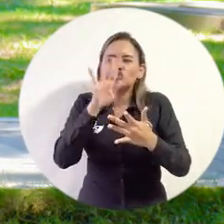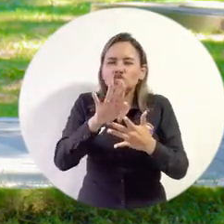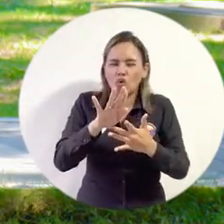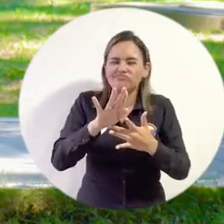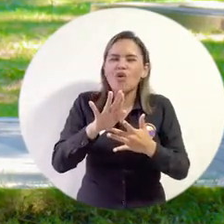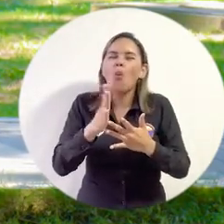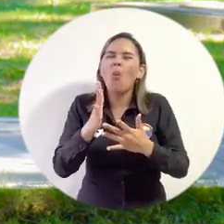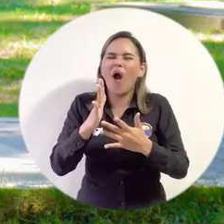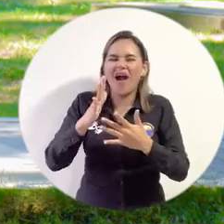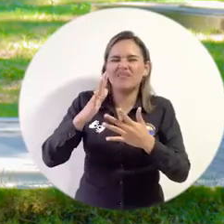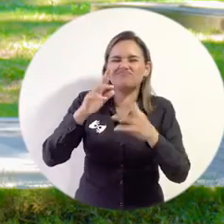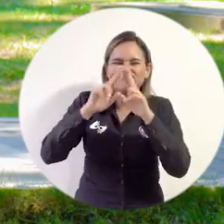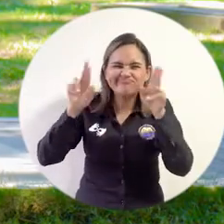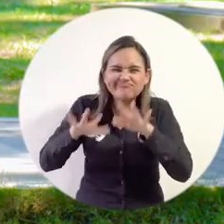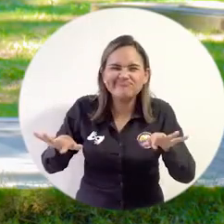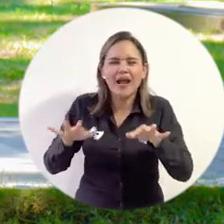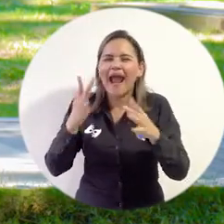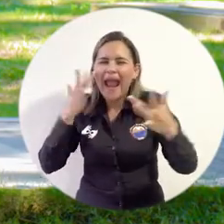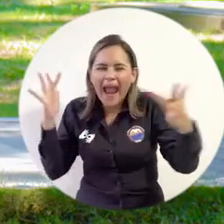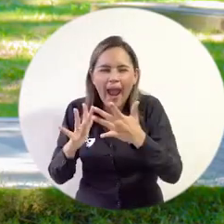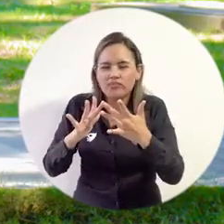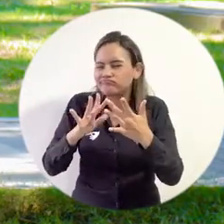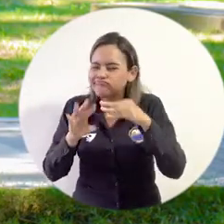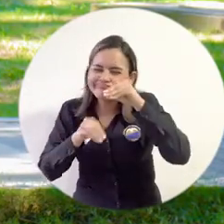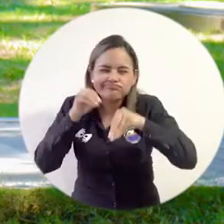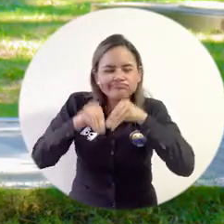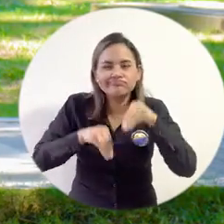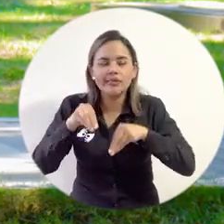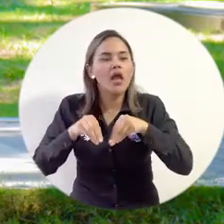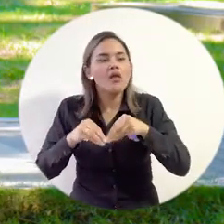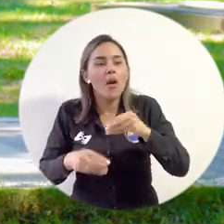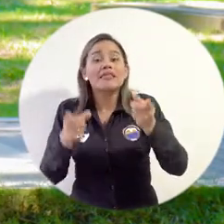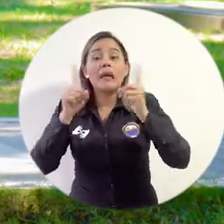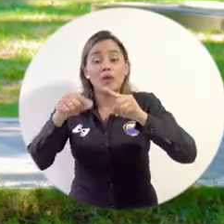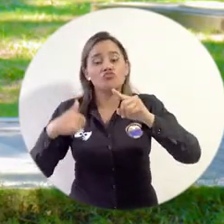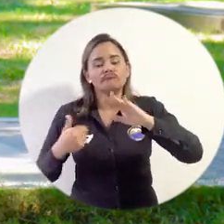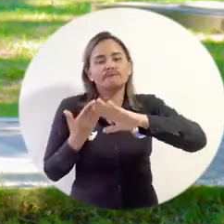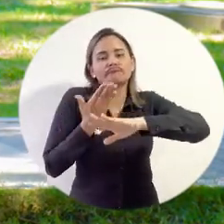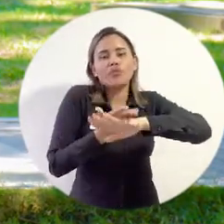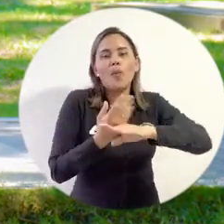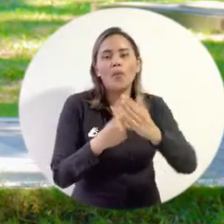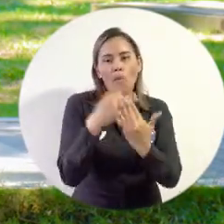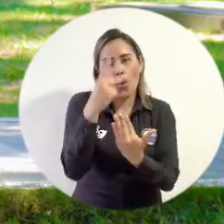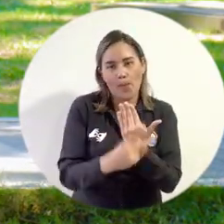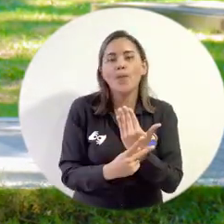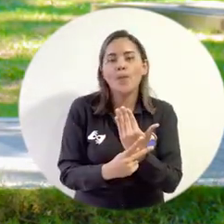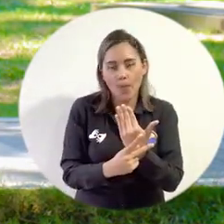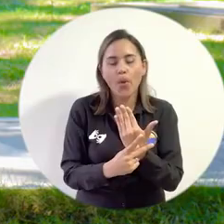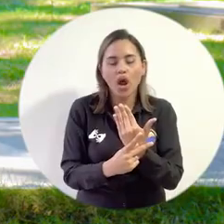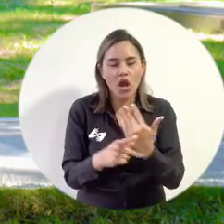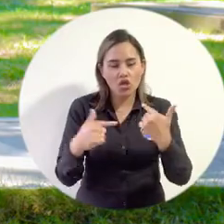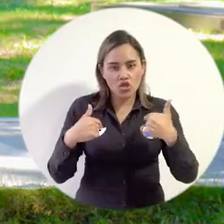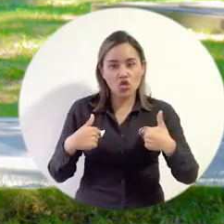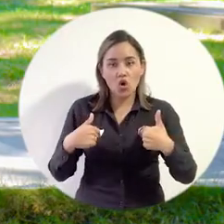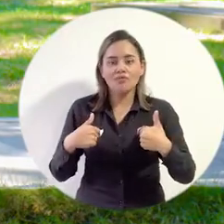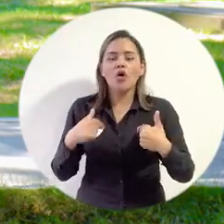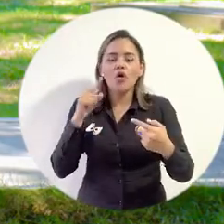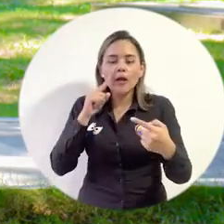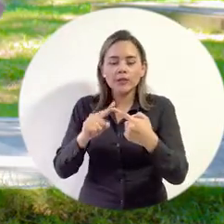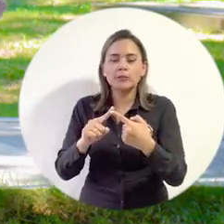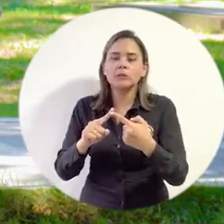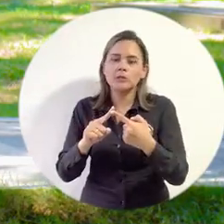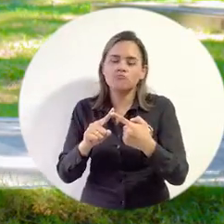esto fue un proyecto que presenté para poder graduarme de hecho de mi pregrado